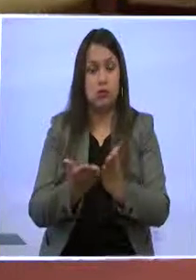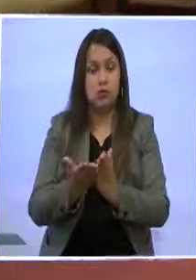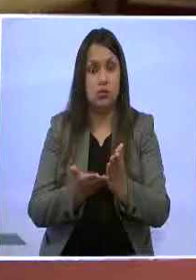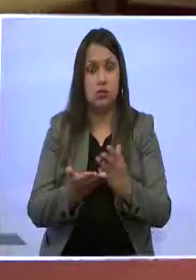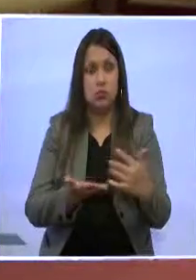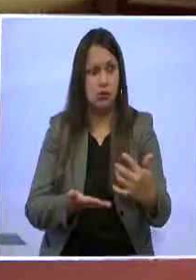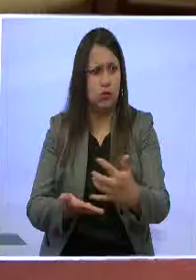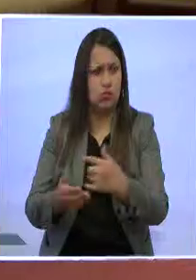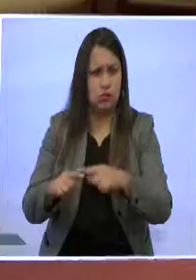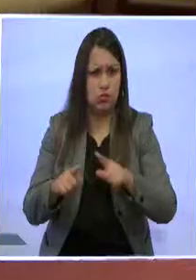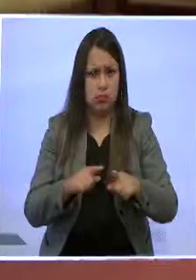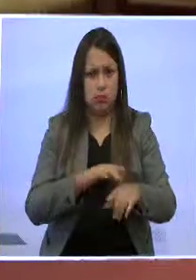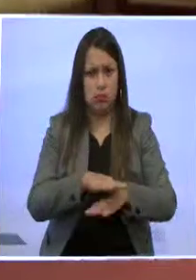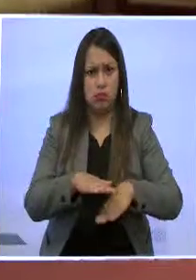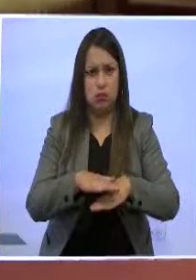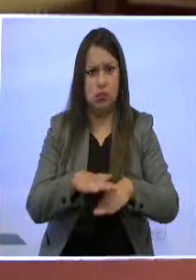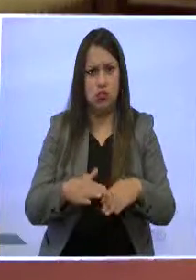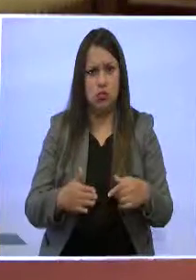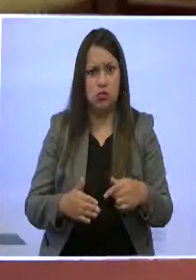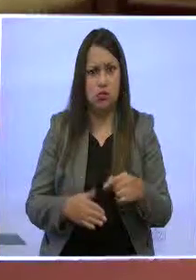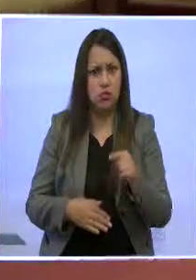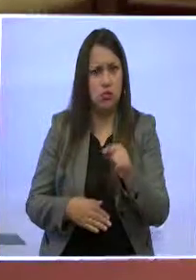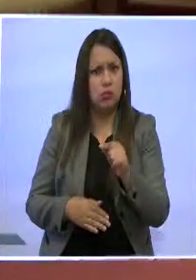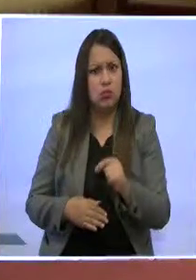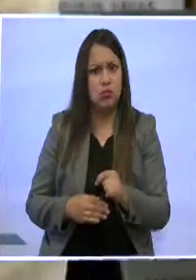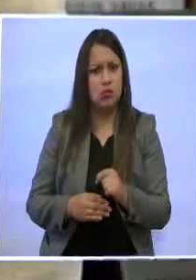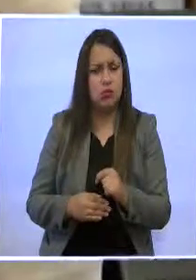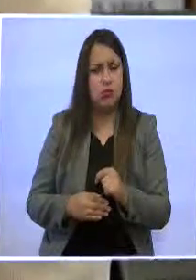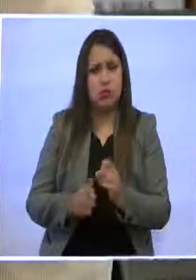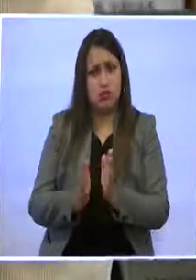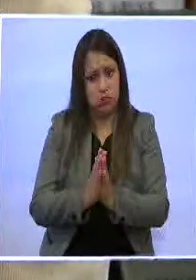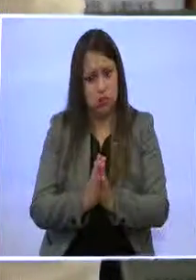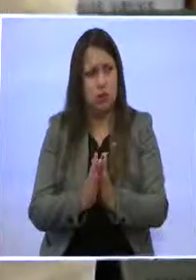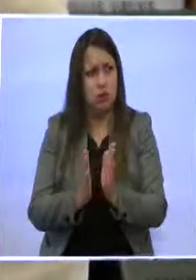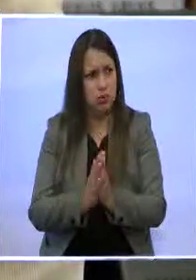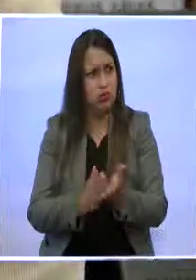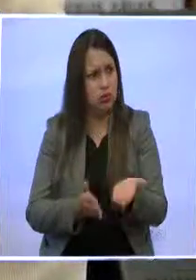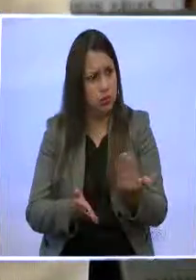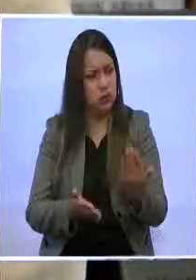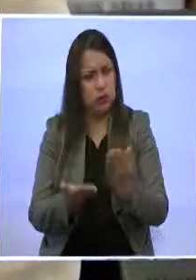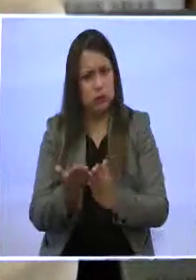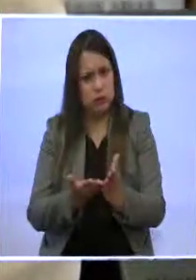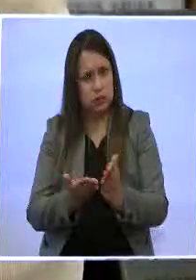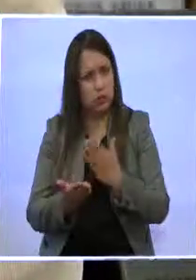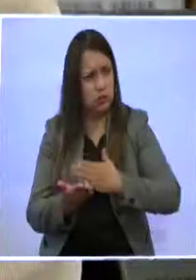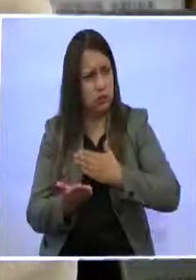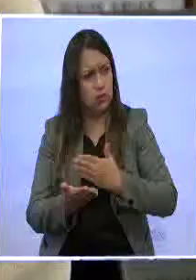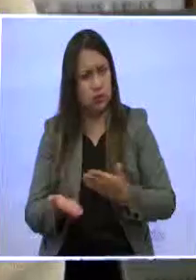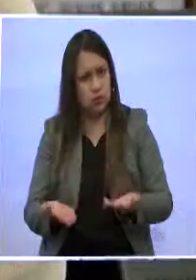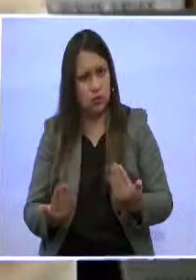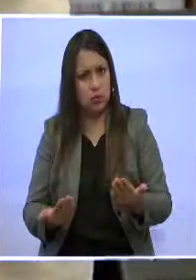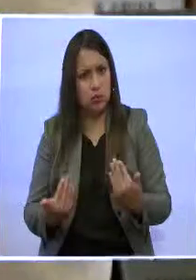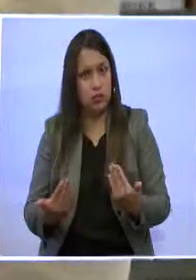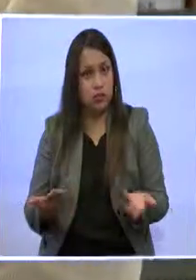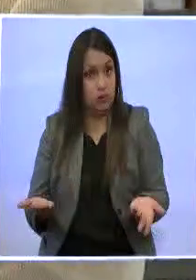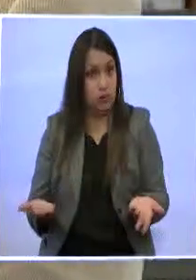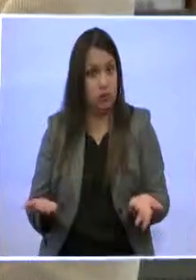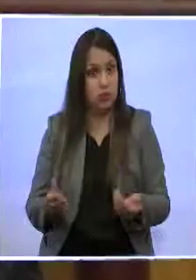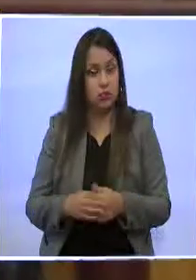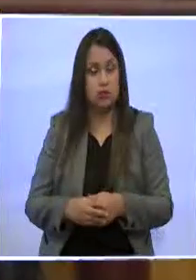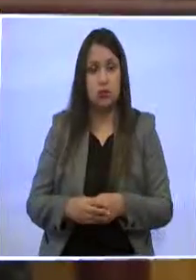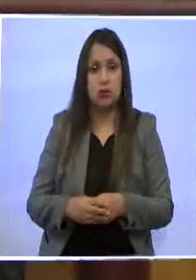público, es otro de los requerimientos que ellos lo están pidiendo, precisamente, y que han señalado que en los últimos años no se les ha dado.